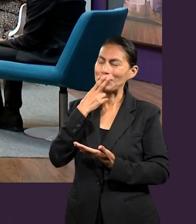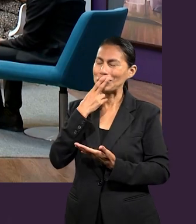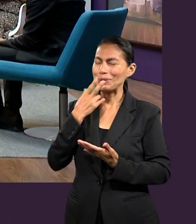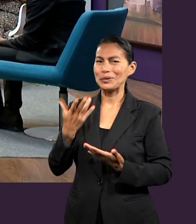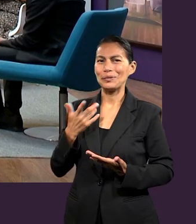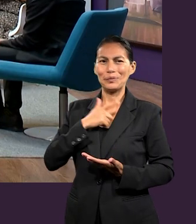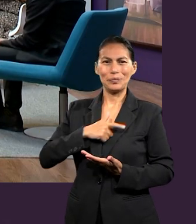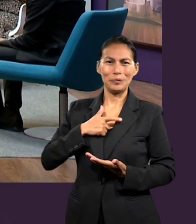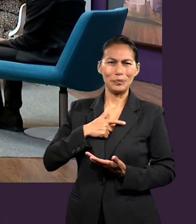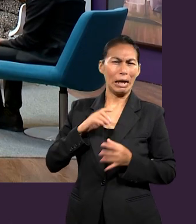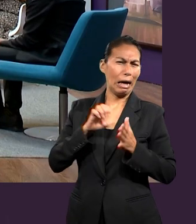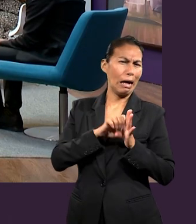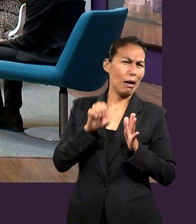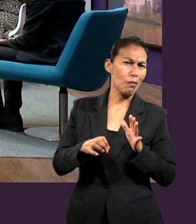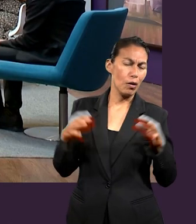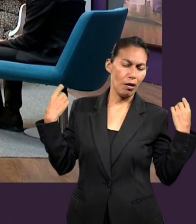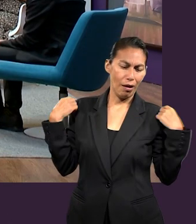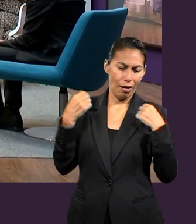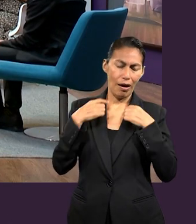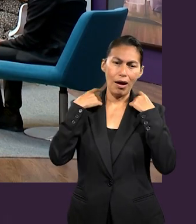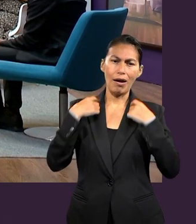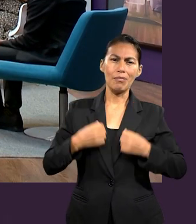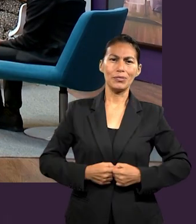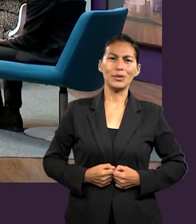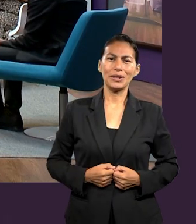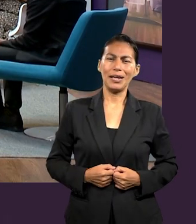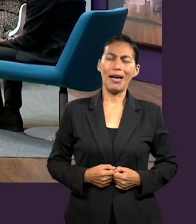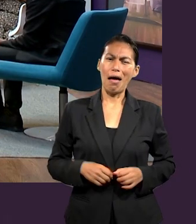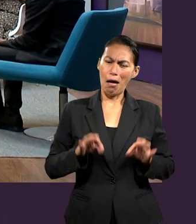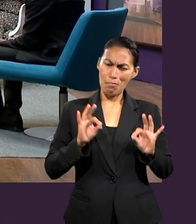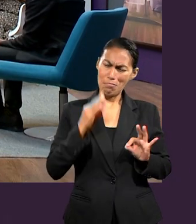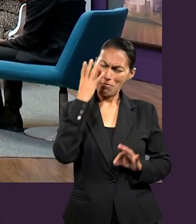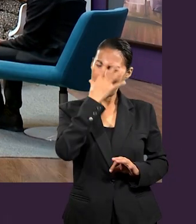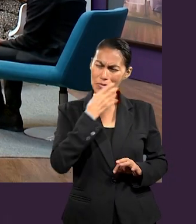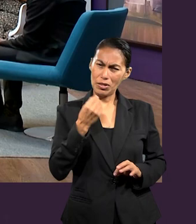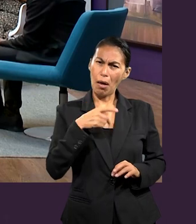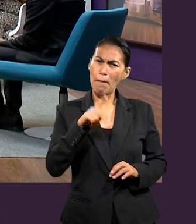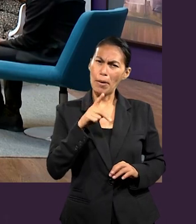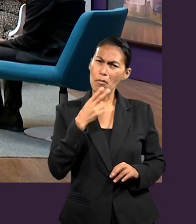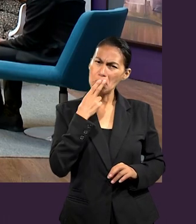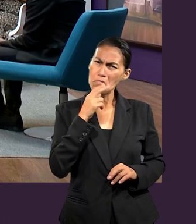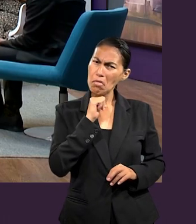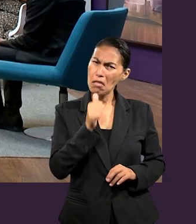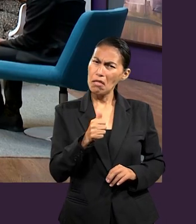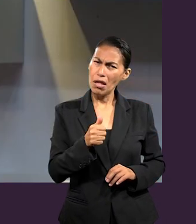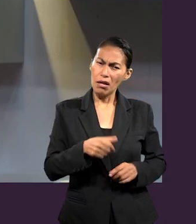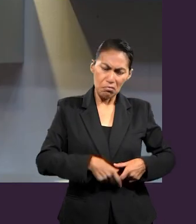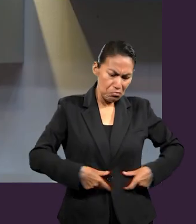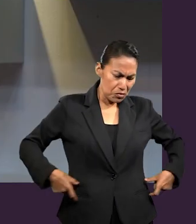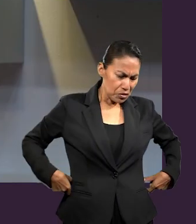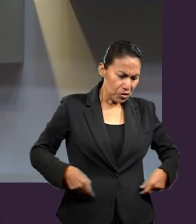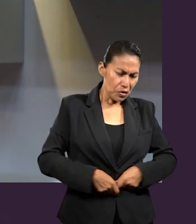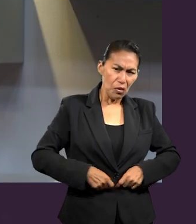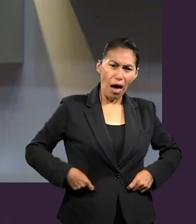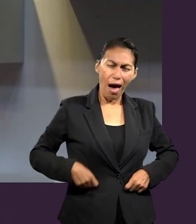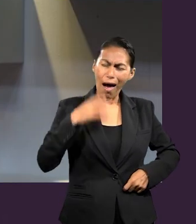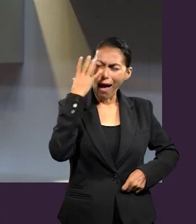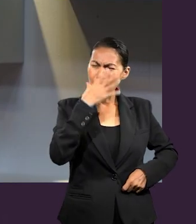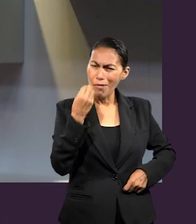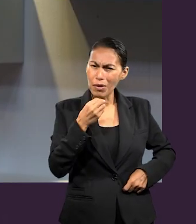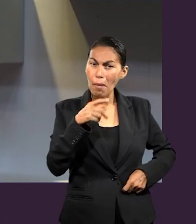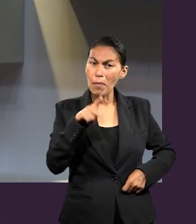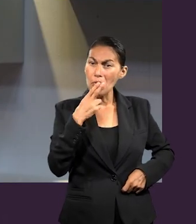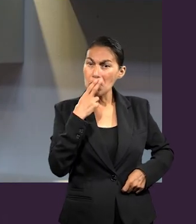porque qué bonita camisa, pero nunca me la puse, qué bonito cinturón, pero nunca lo usé, o sea, qué bonito